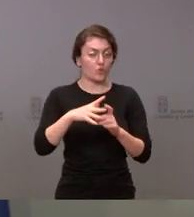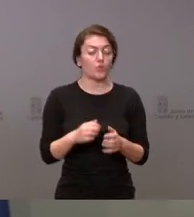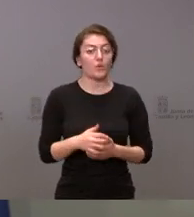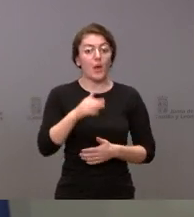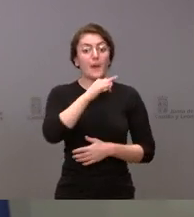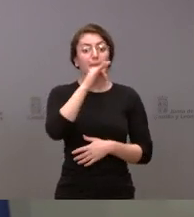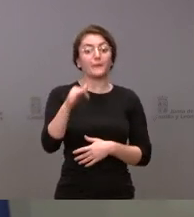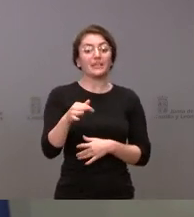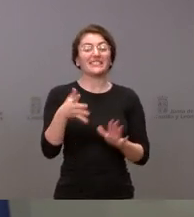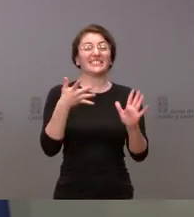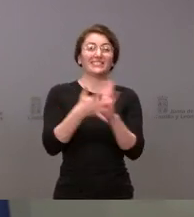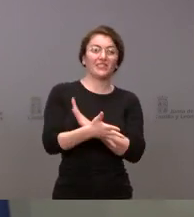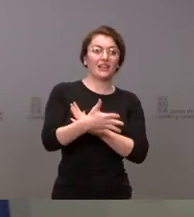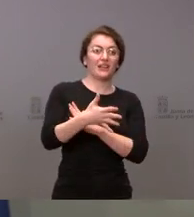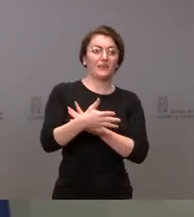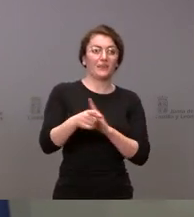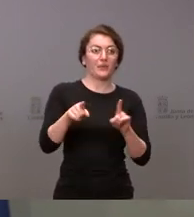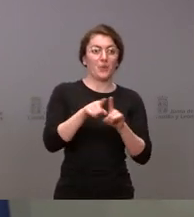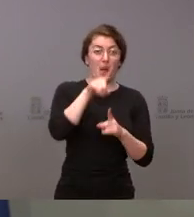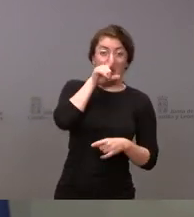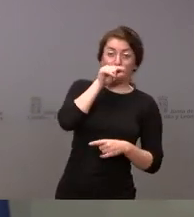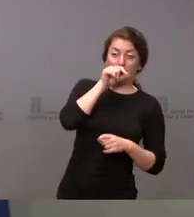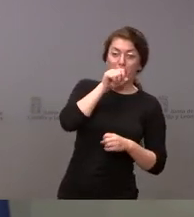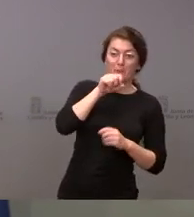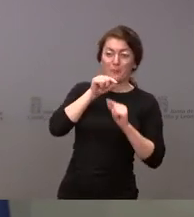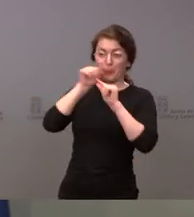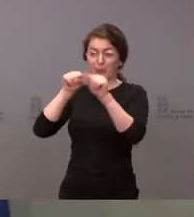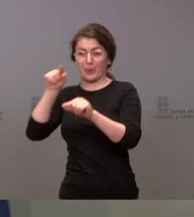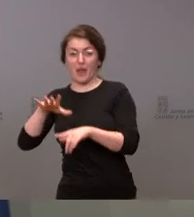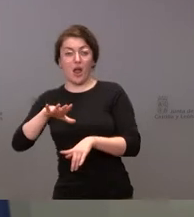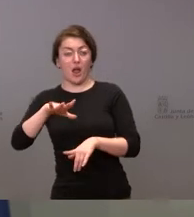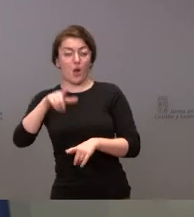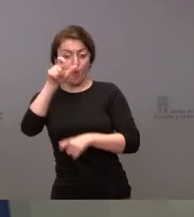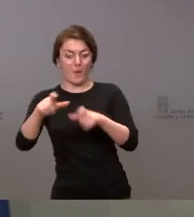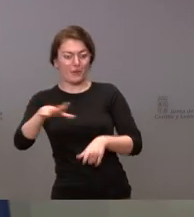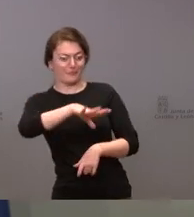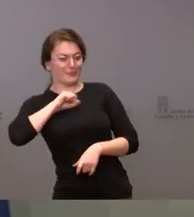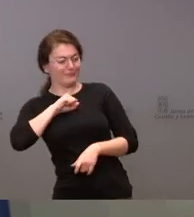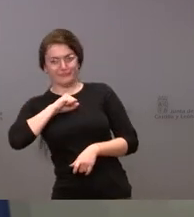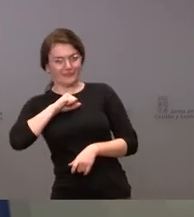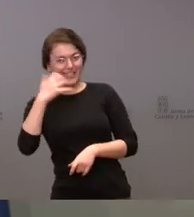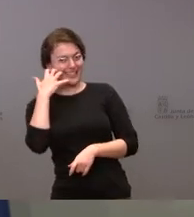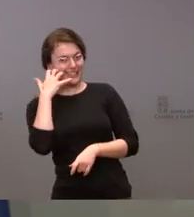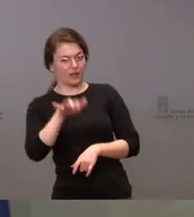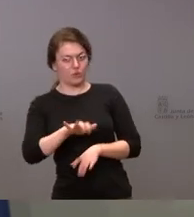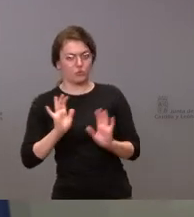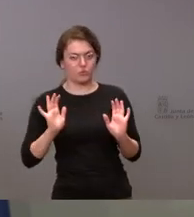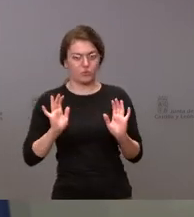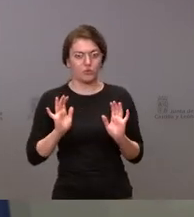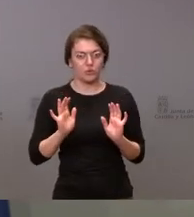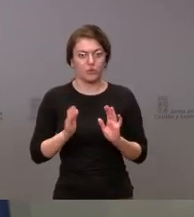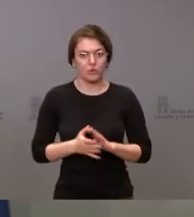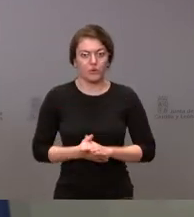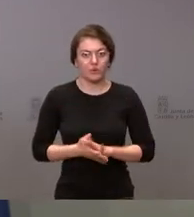de la enfermedad de la gripe Aviar a humanos es extraordinariamente rara y, por tanto, no es